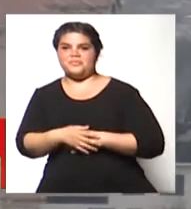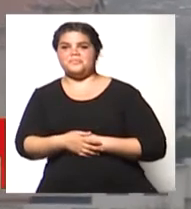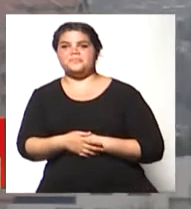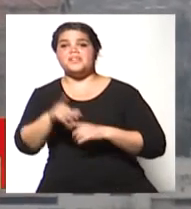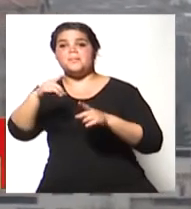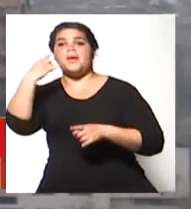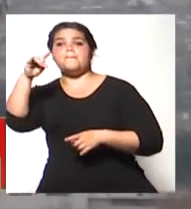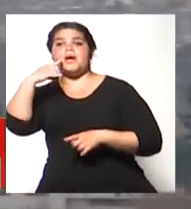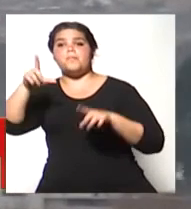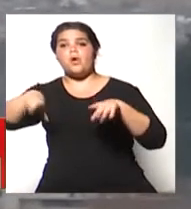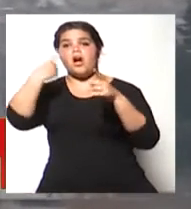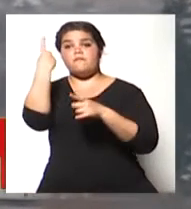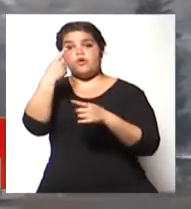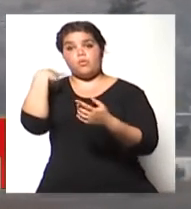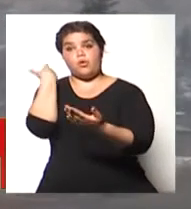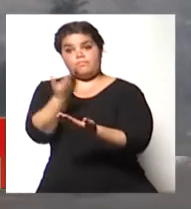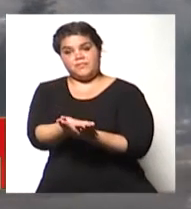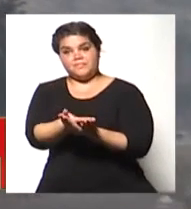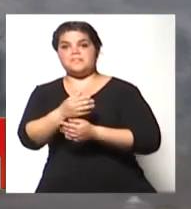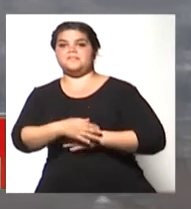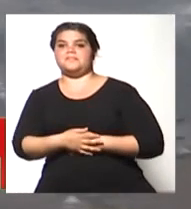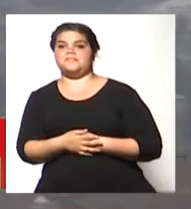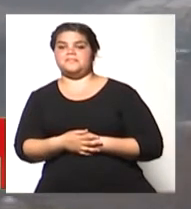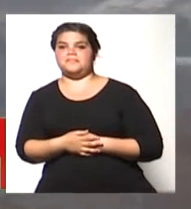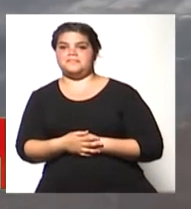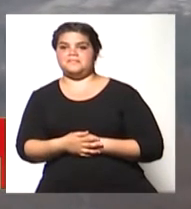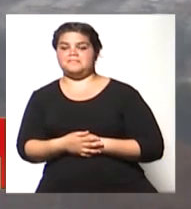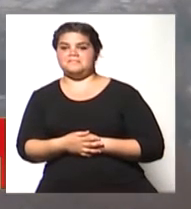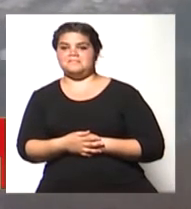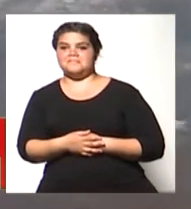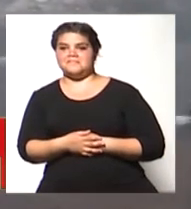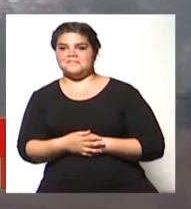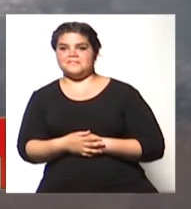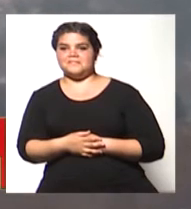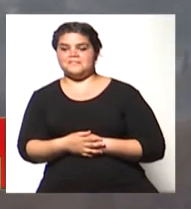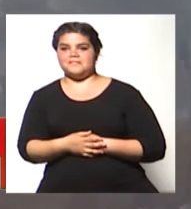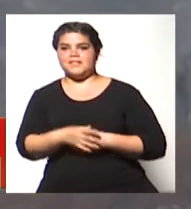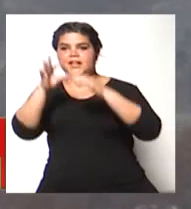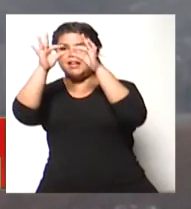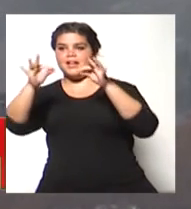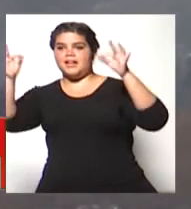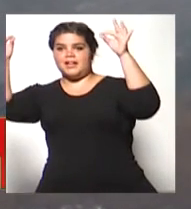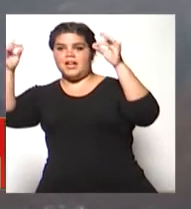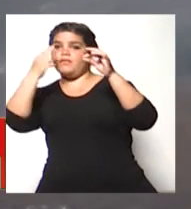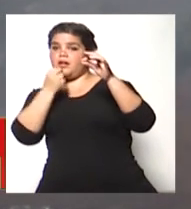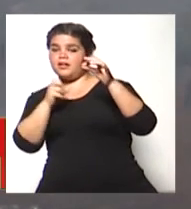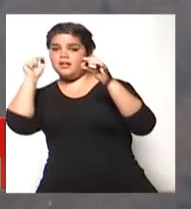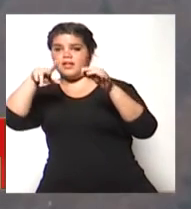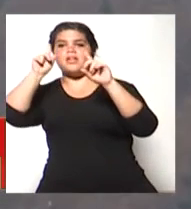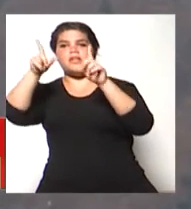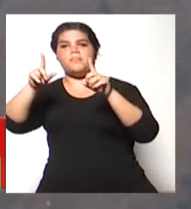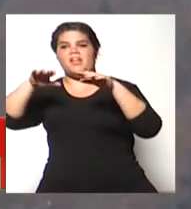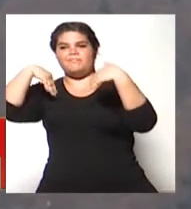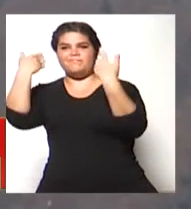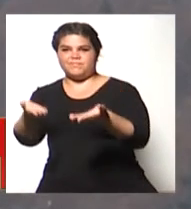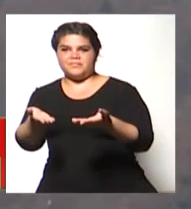un árbol caído, cables alumbrados también caídos,